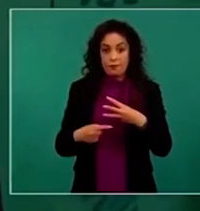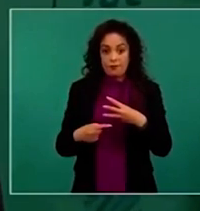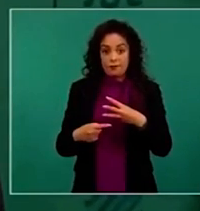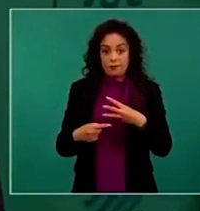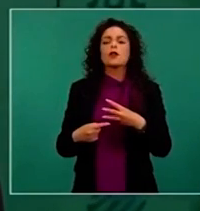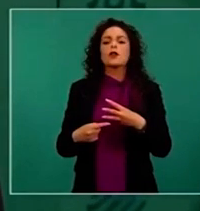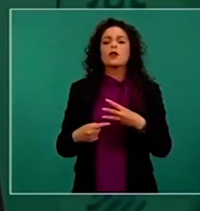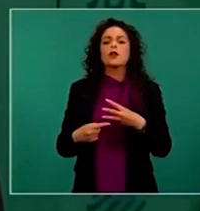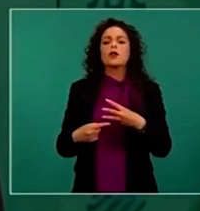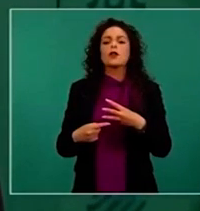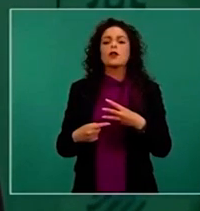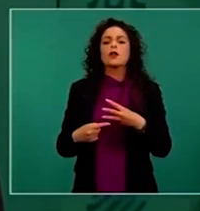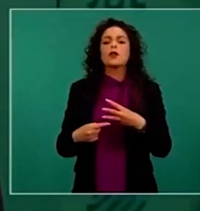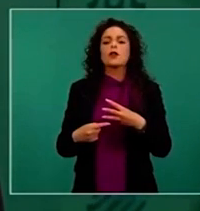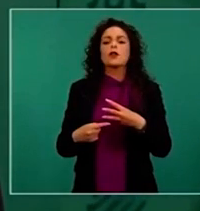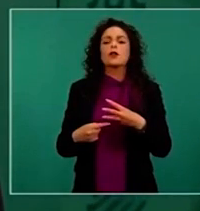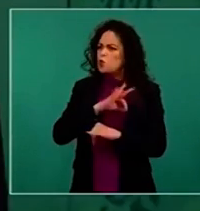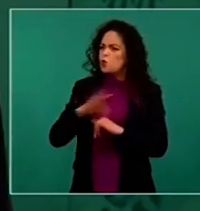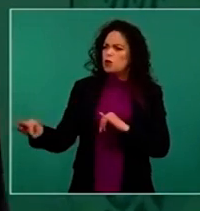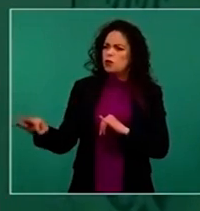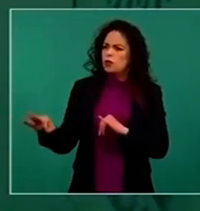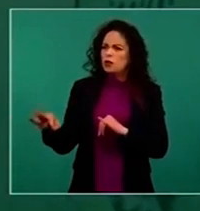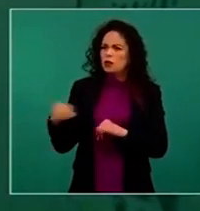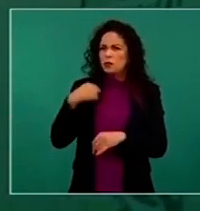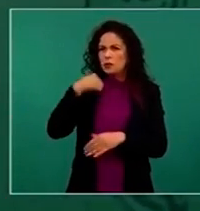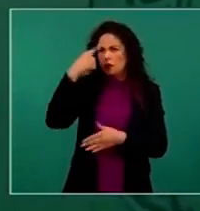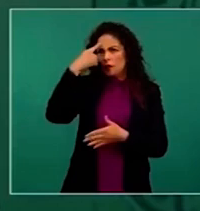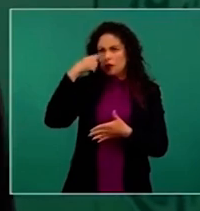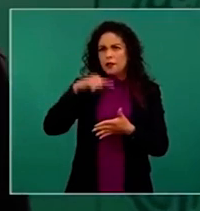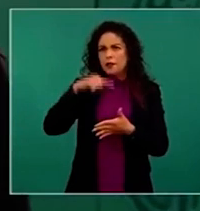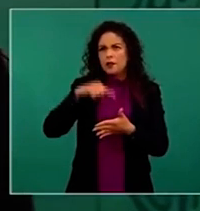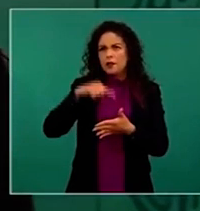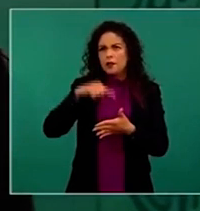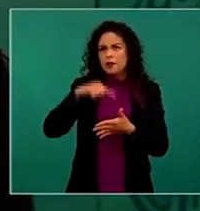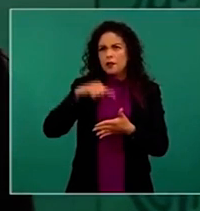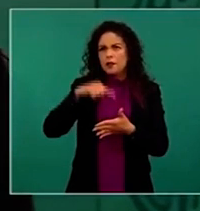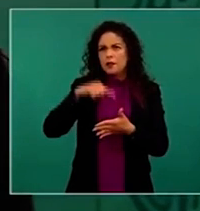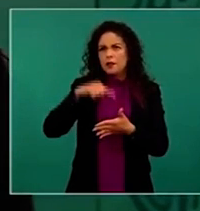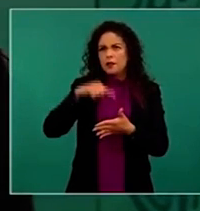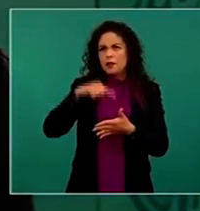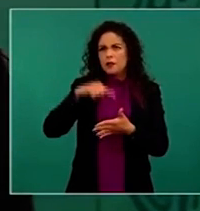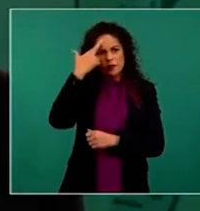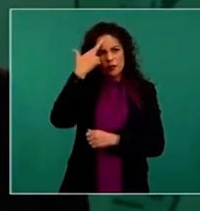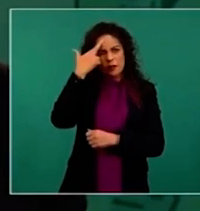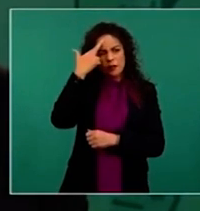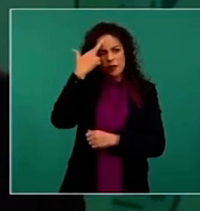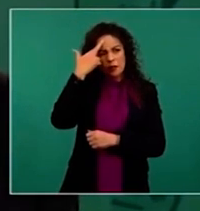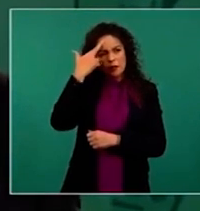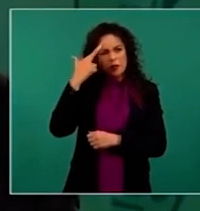reunimos la última vez, creo que fue con motivo de que